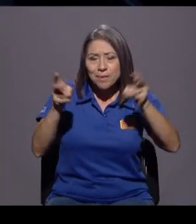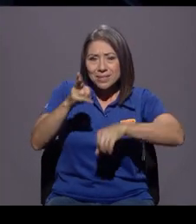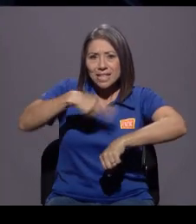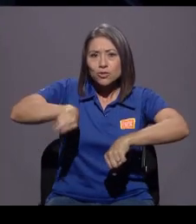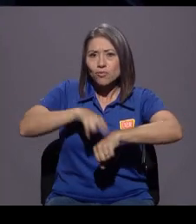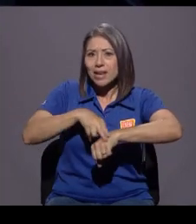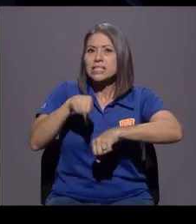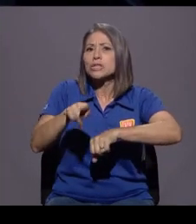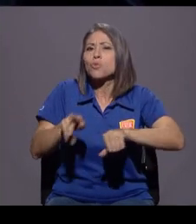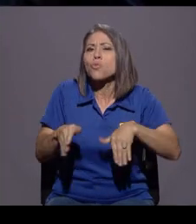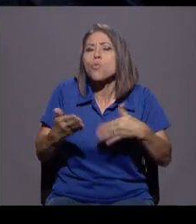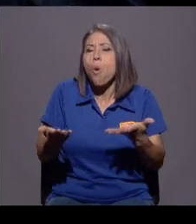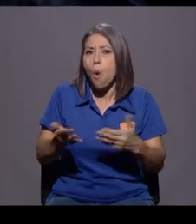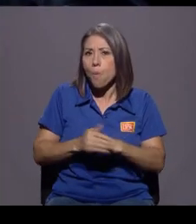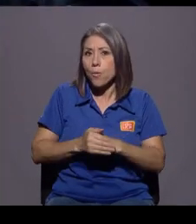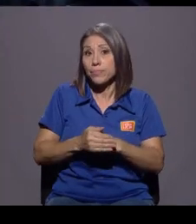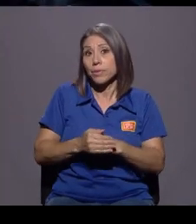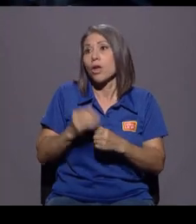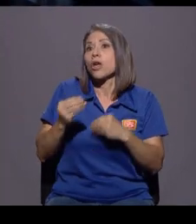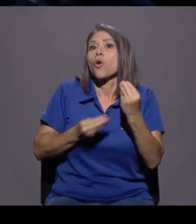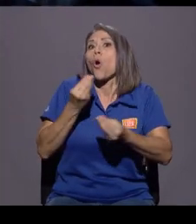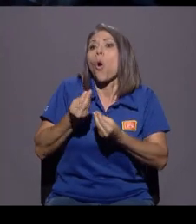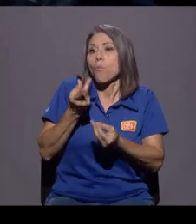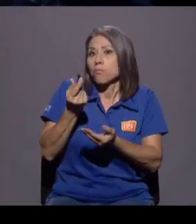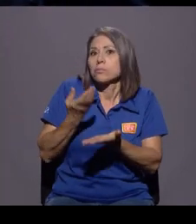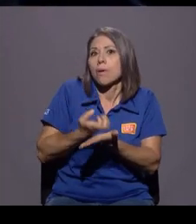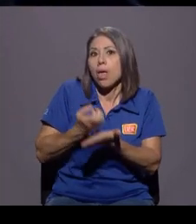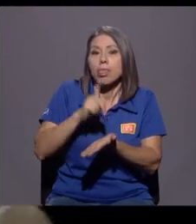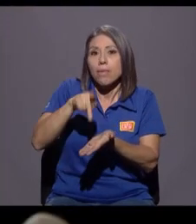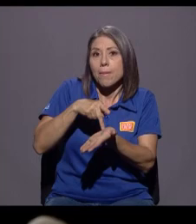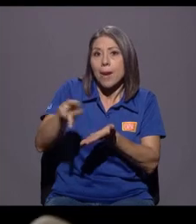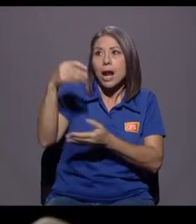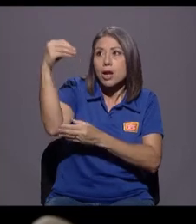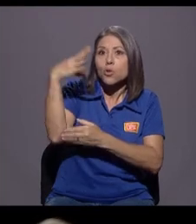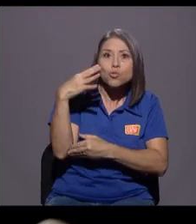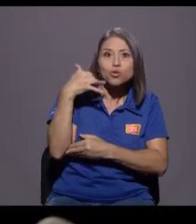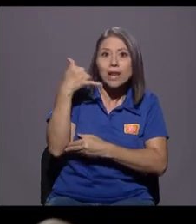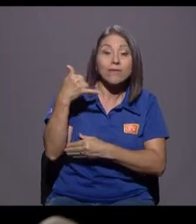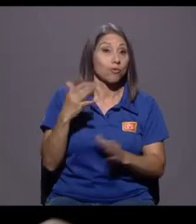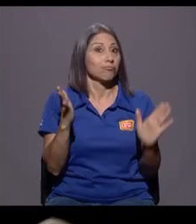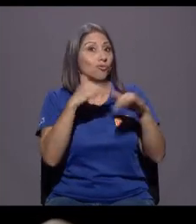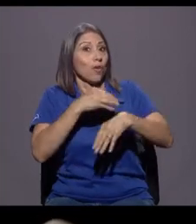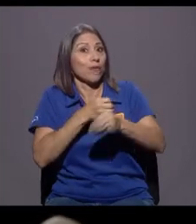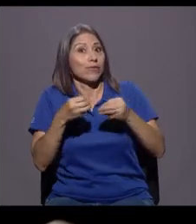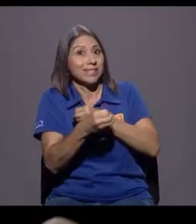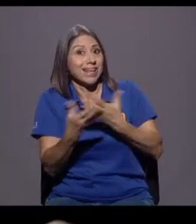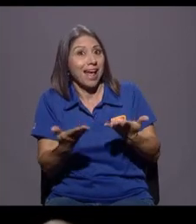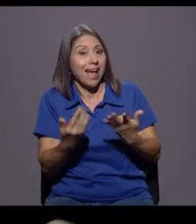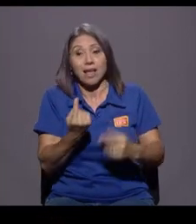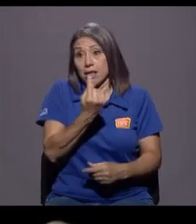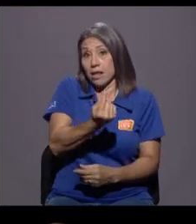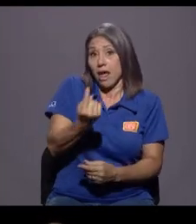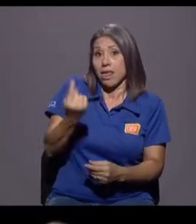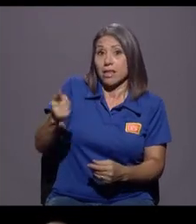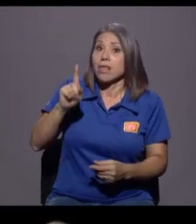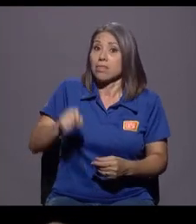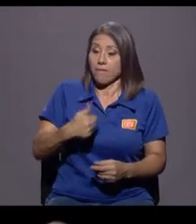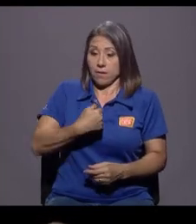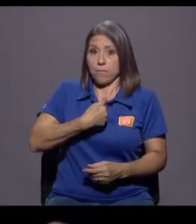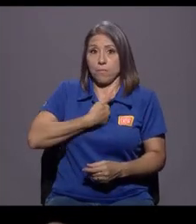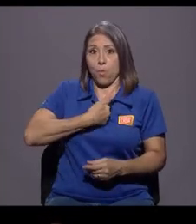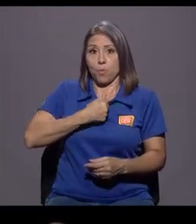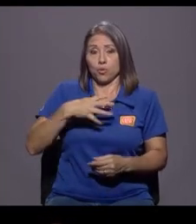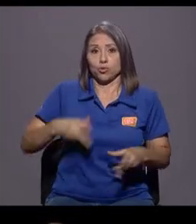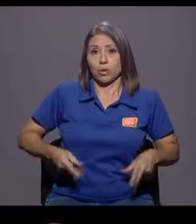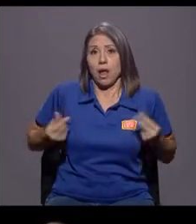factura? Porque de repente hay que apagar luz, hay que apagar teléfono. No, es que no tenemos oficina. Bueno, cada quien tiene que correr con sus gastos. Sí,